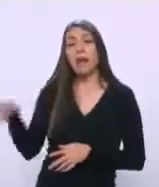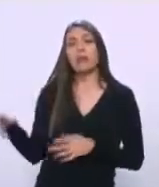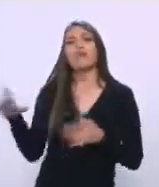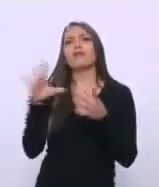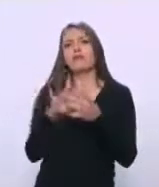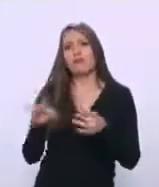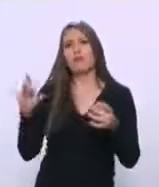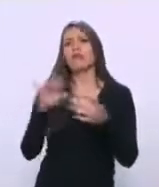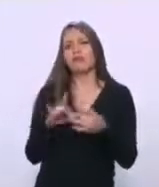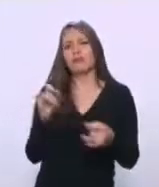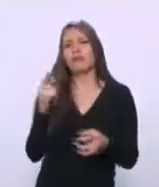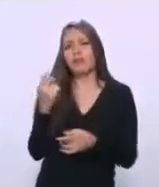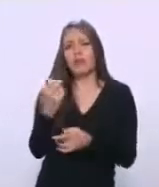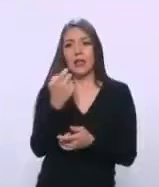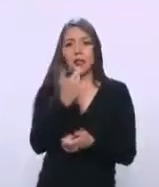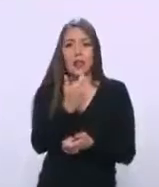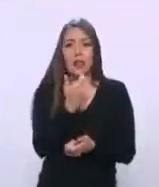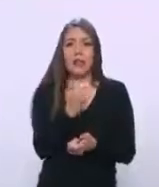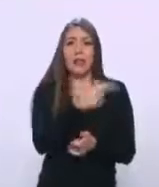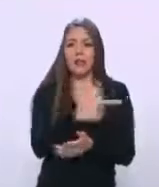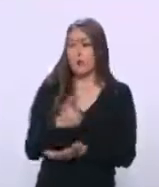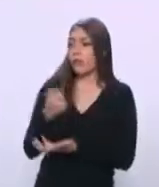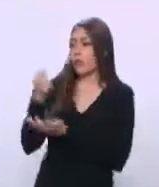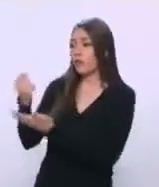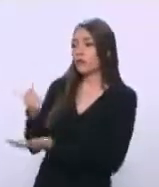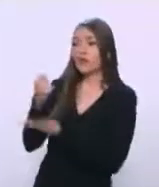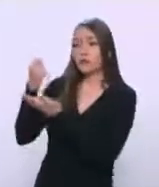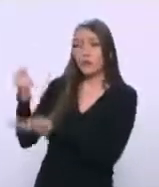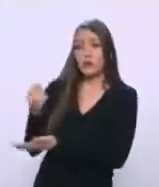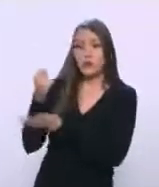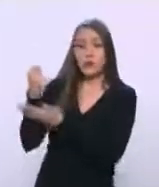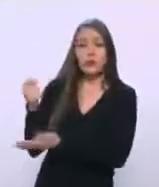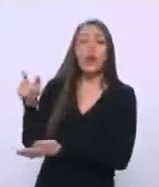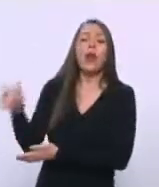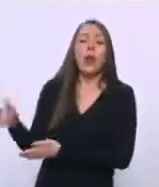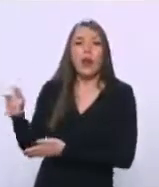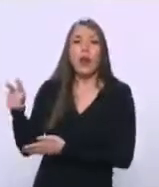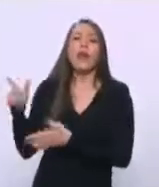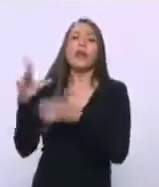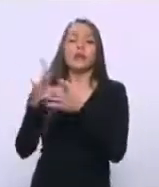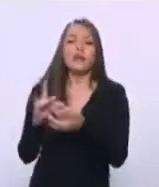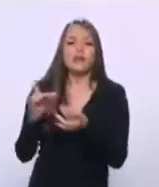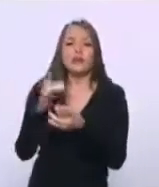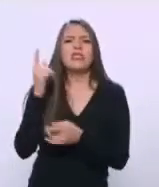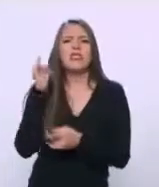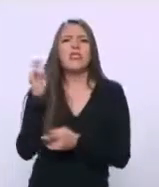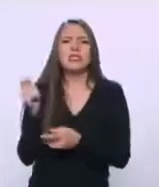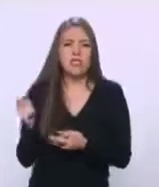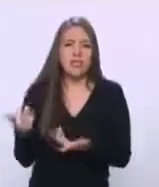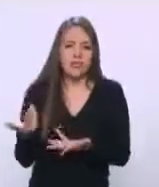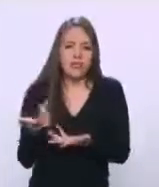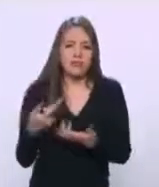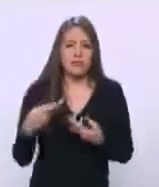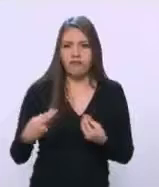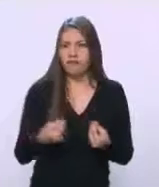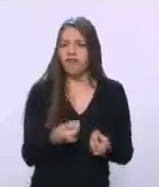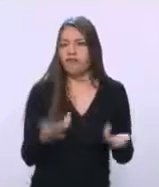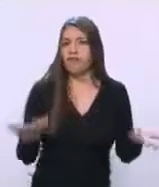todos esos millones que le otorgaron en aquel entonces, realmente se desconoce